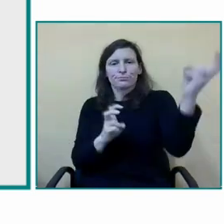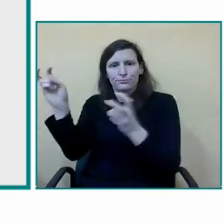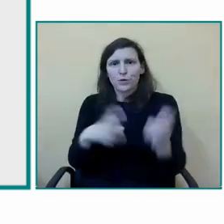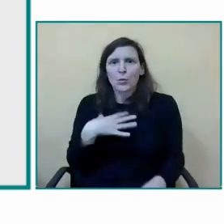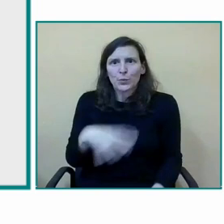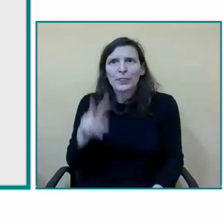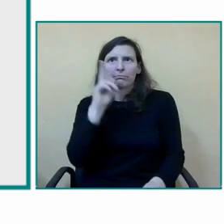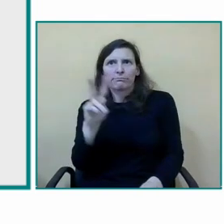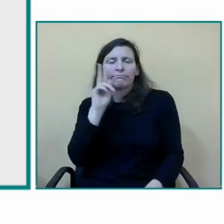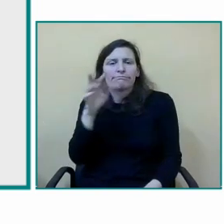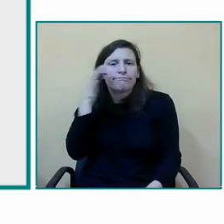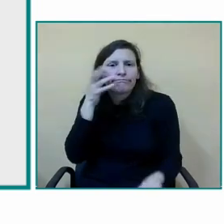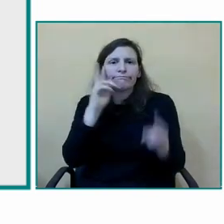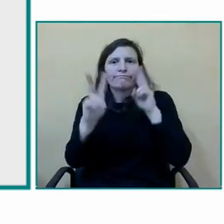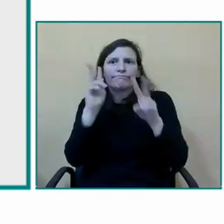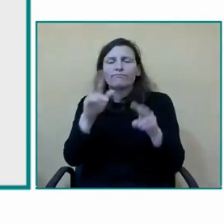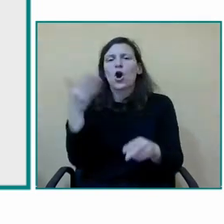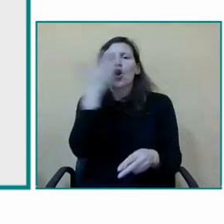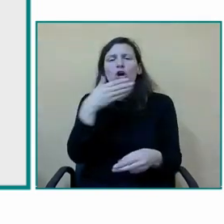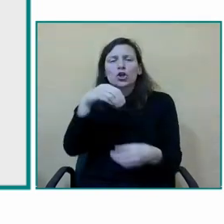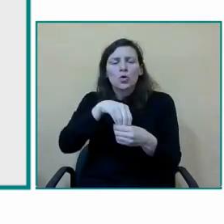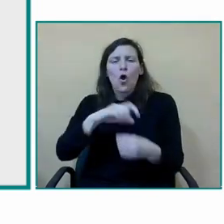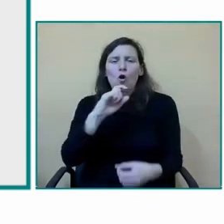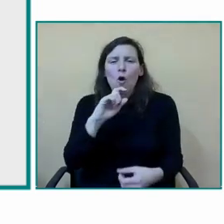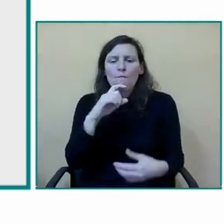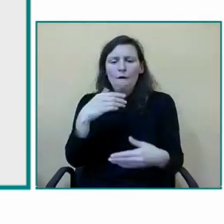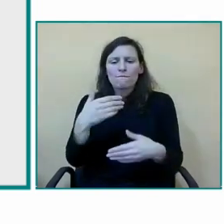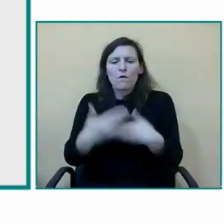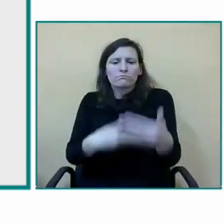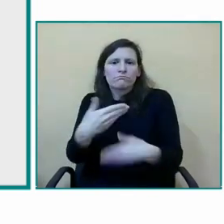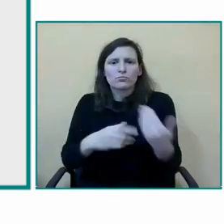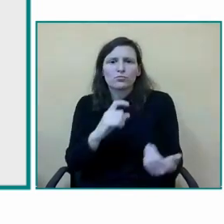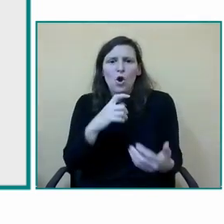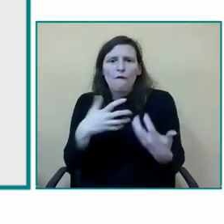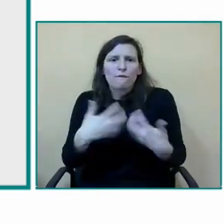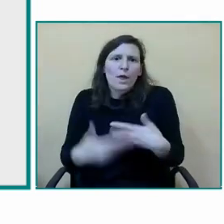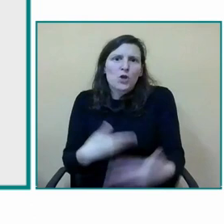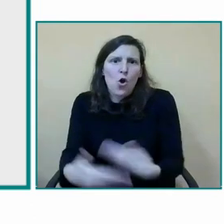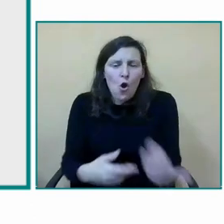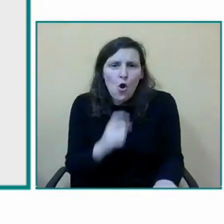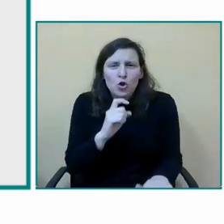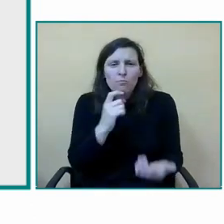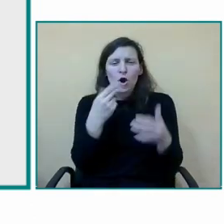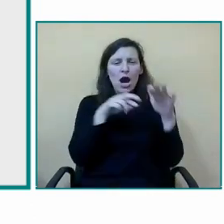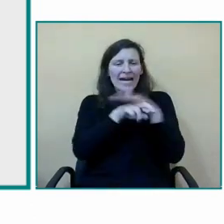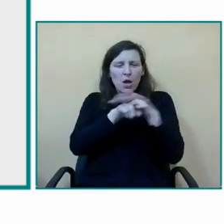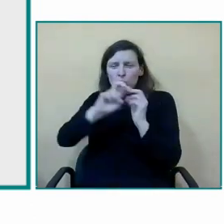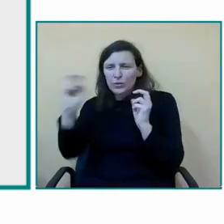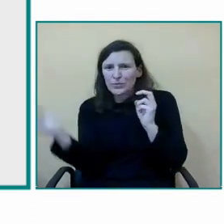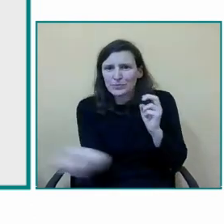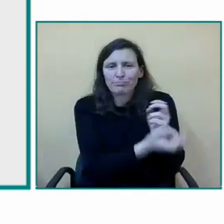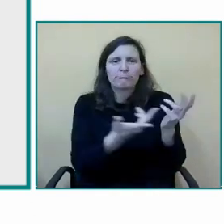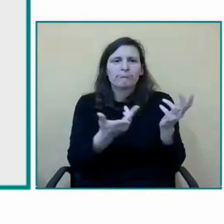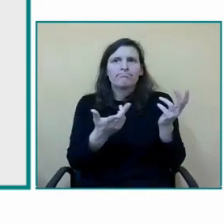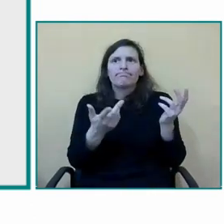les va a explicar cómo funciona y les va a explicar todo el cole sobre todo